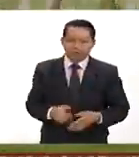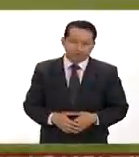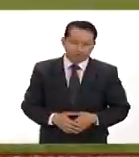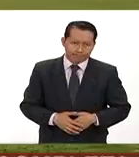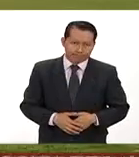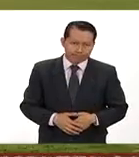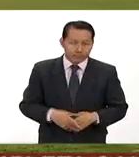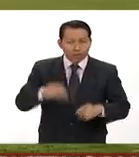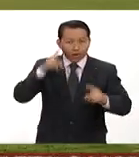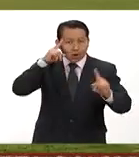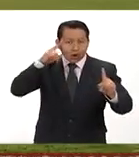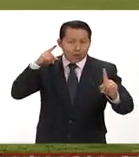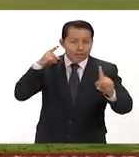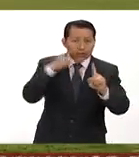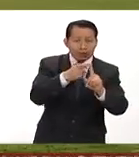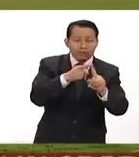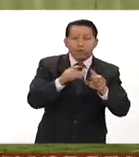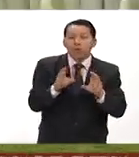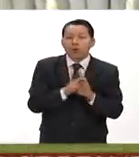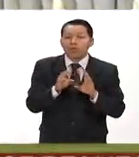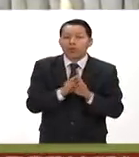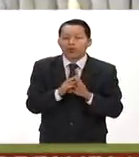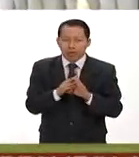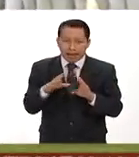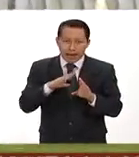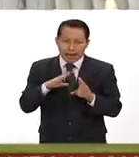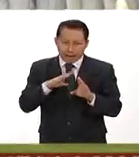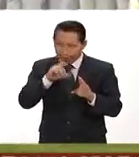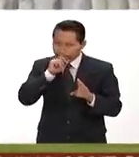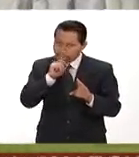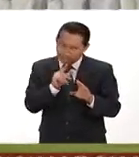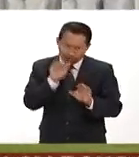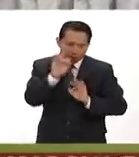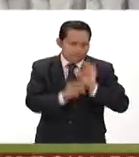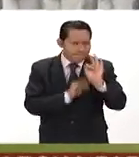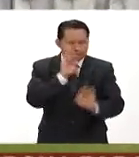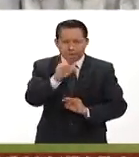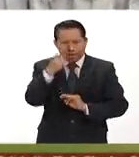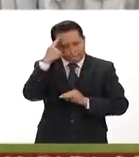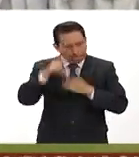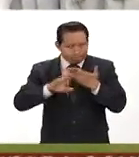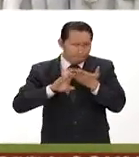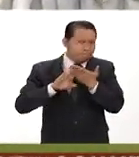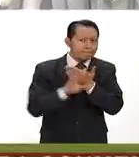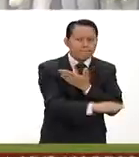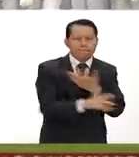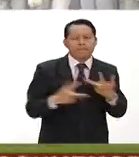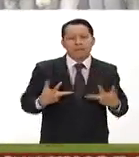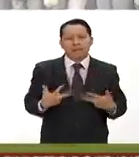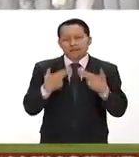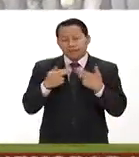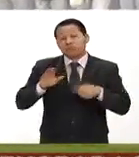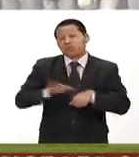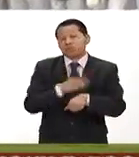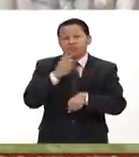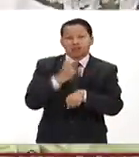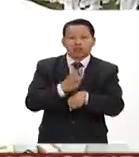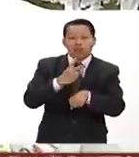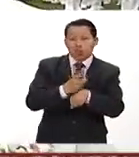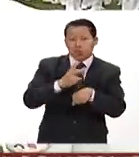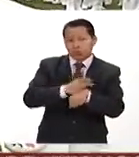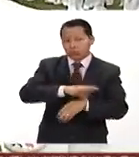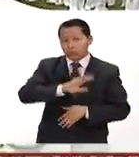El objetivo no bajar la guardia en la prevención de esta enfermedad crónica que es la segunda causa de muerte en el país